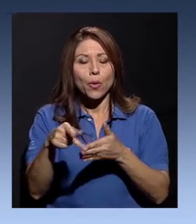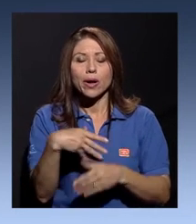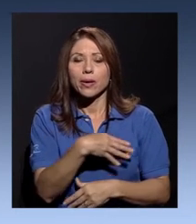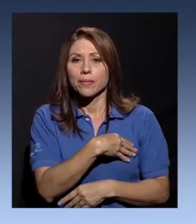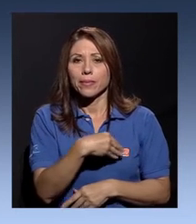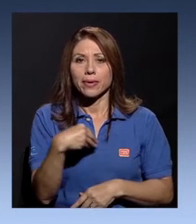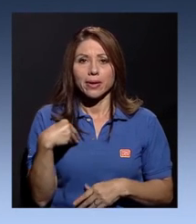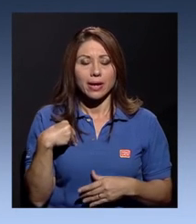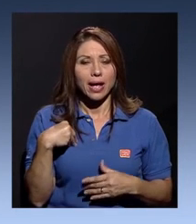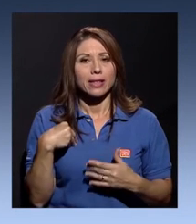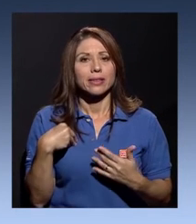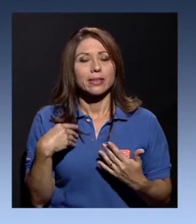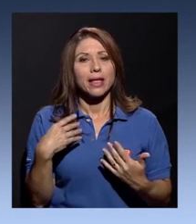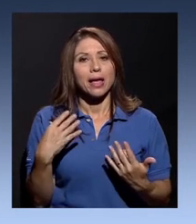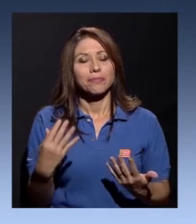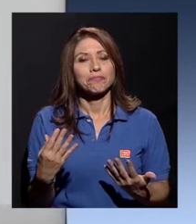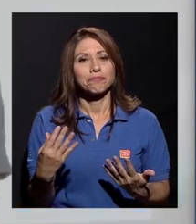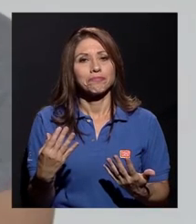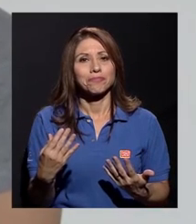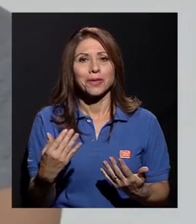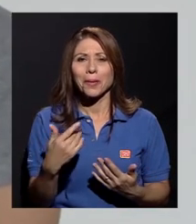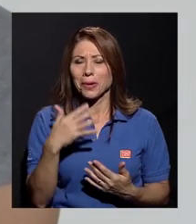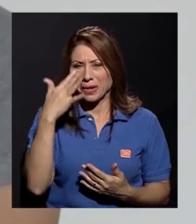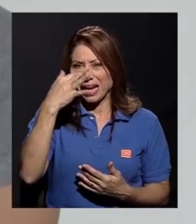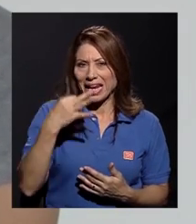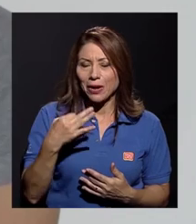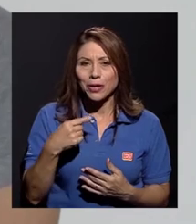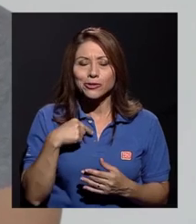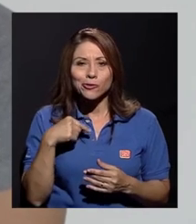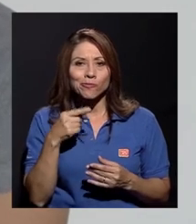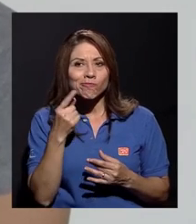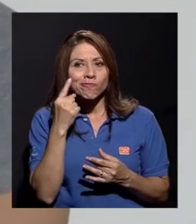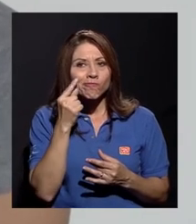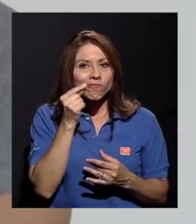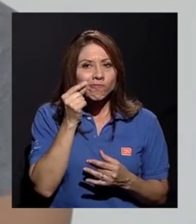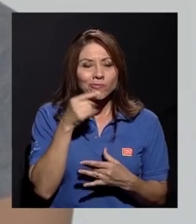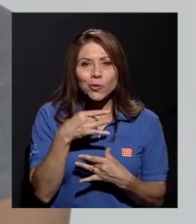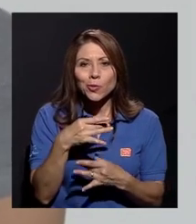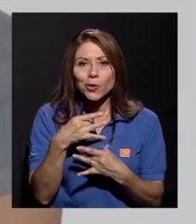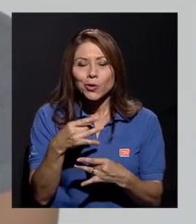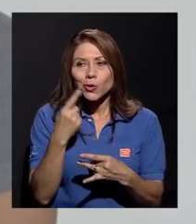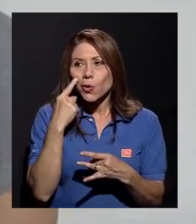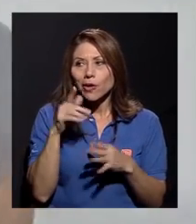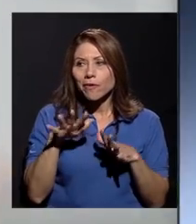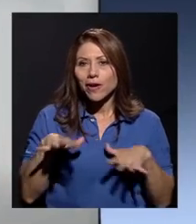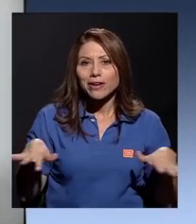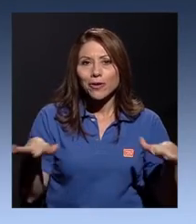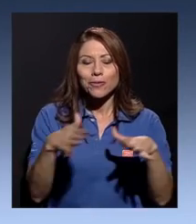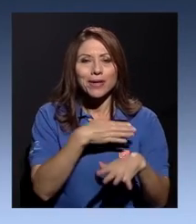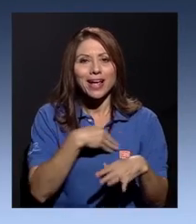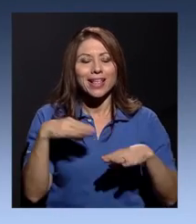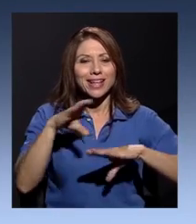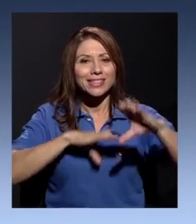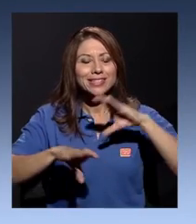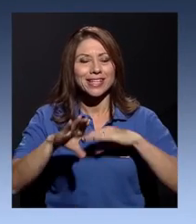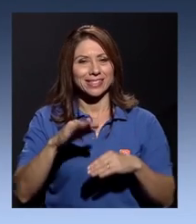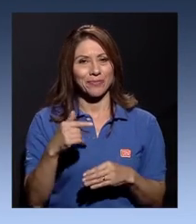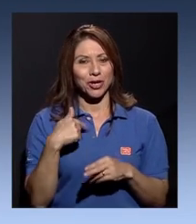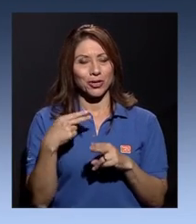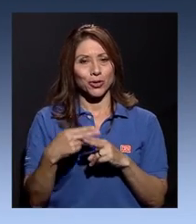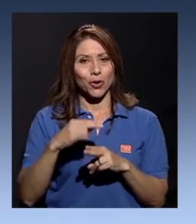me encanta, creo que soy muy curioso con lo que veo alrededor, entonces por eso me encanta mucho la ciencia. Yo soy Johan,